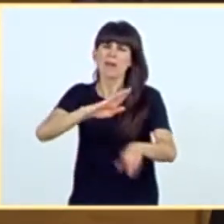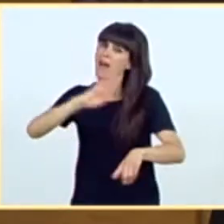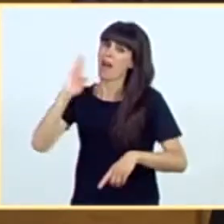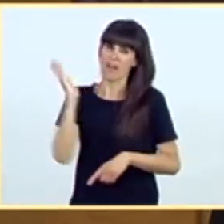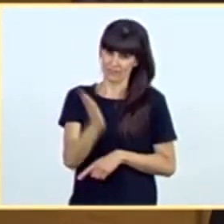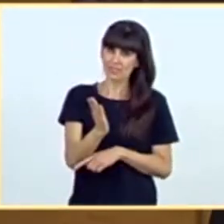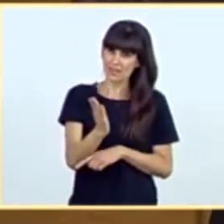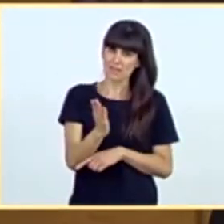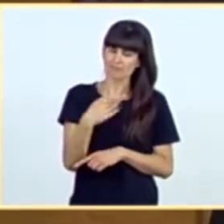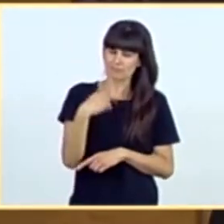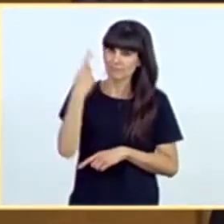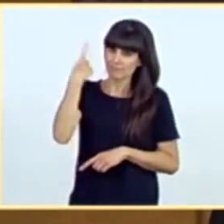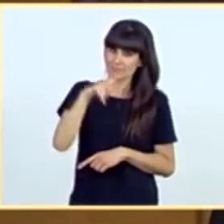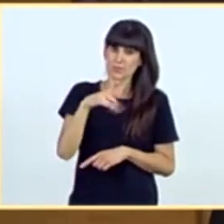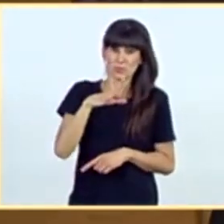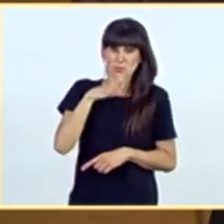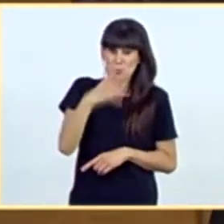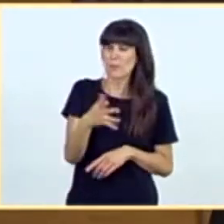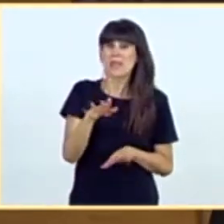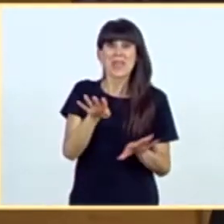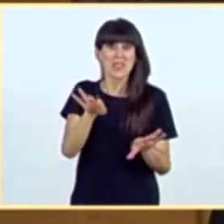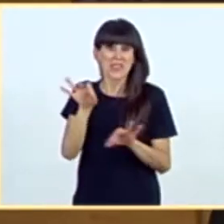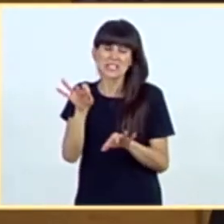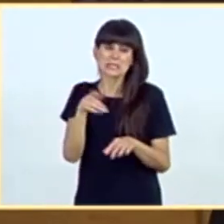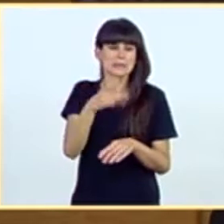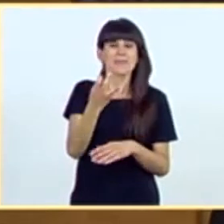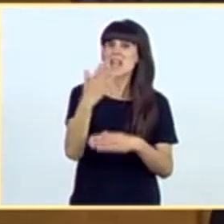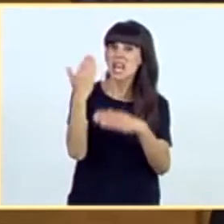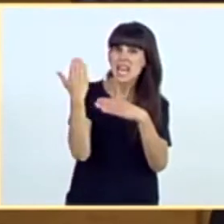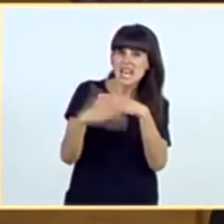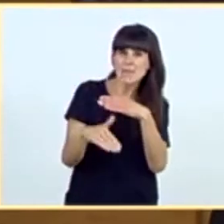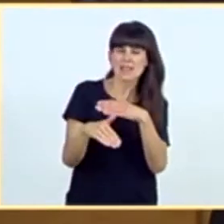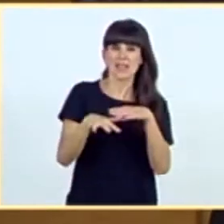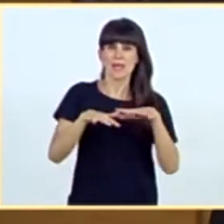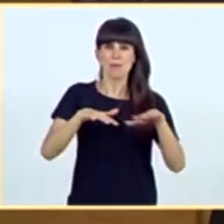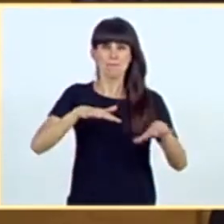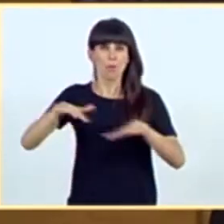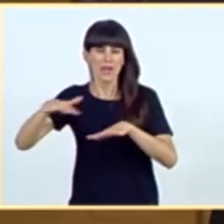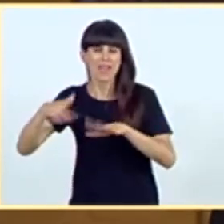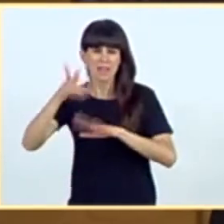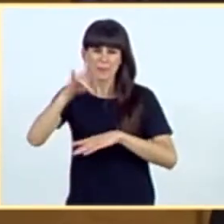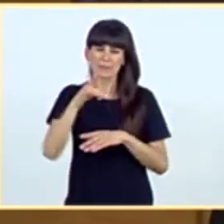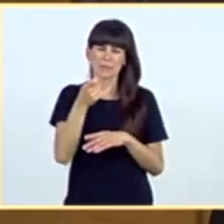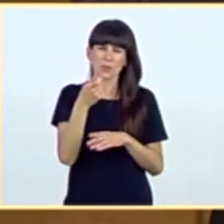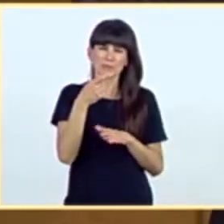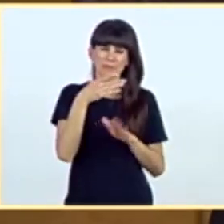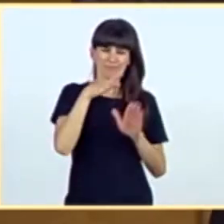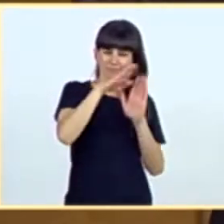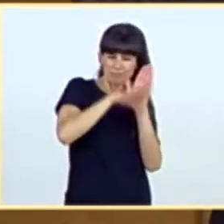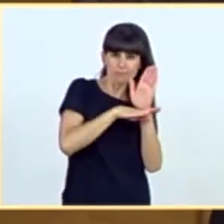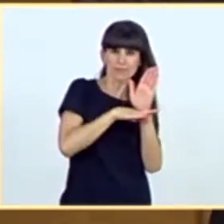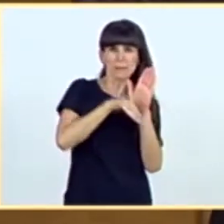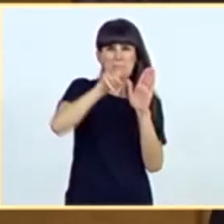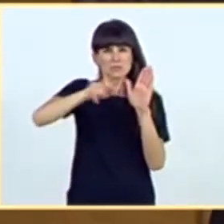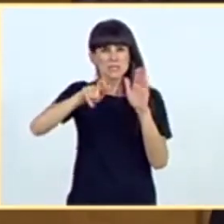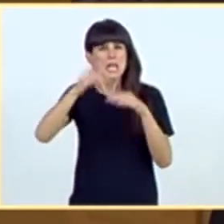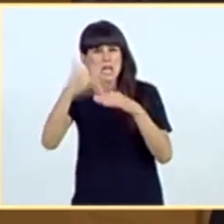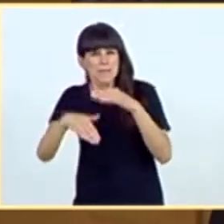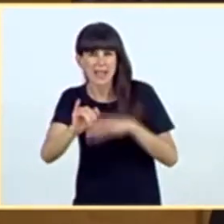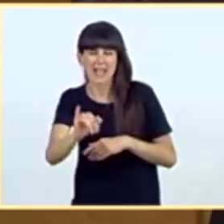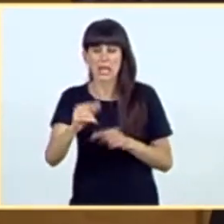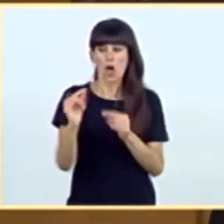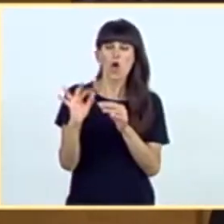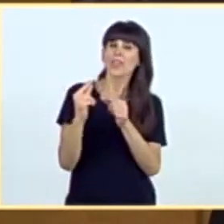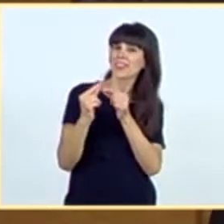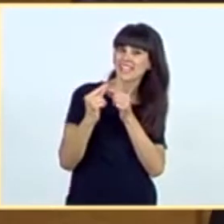afectados debido a las decisiones limitando la movilidad o introduciendo restricciones de aforo o de distancia a la ocupación.